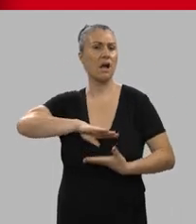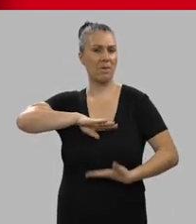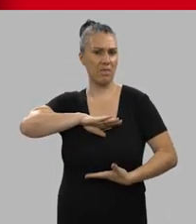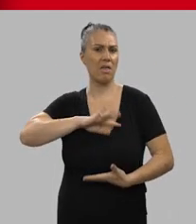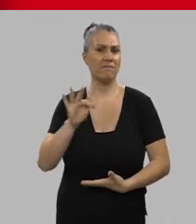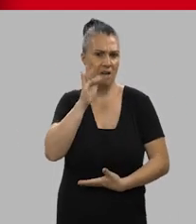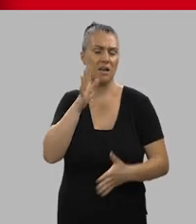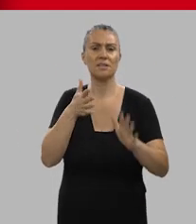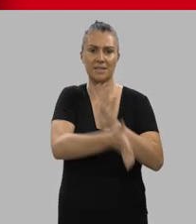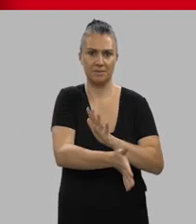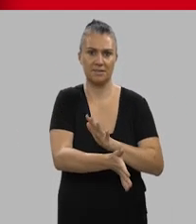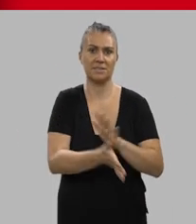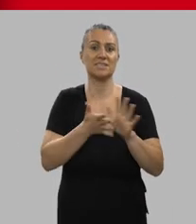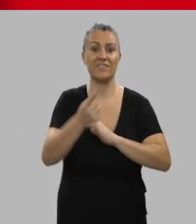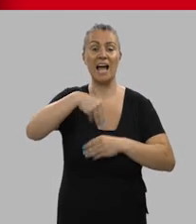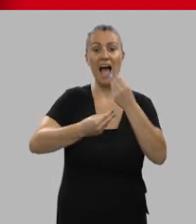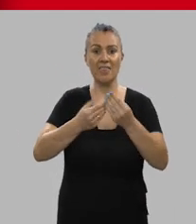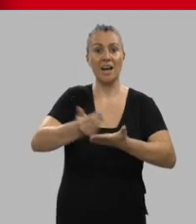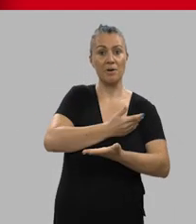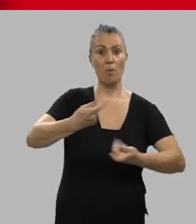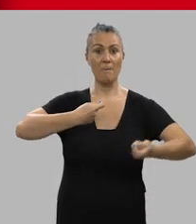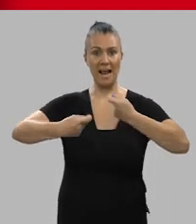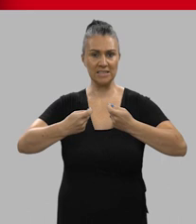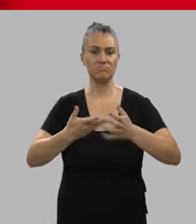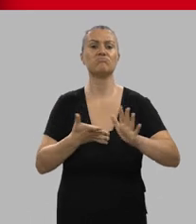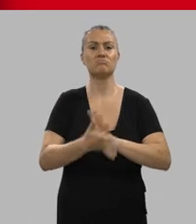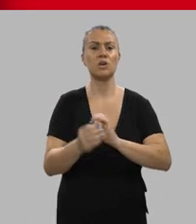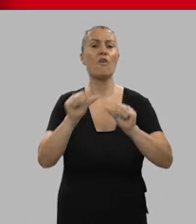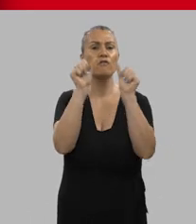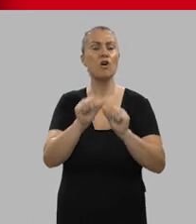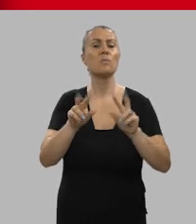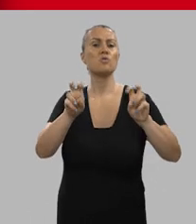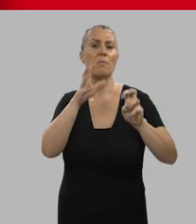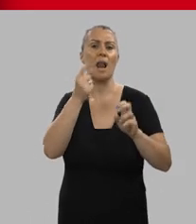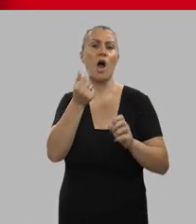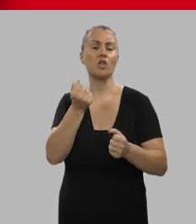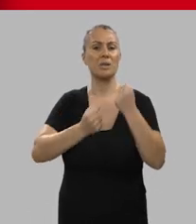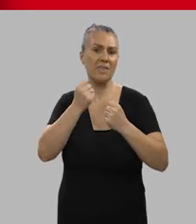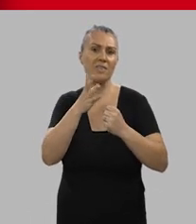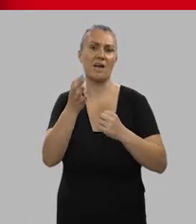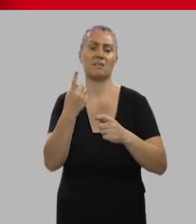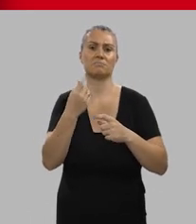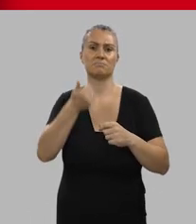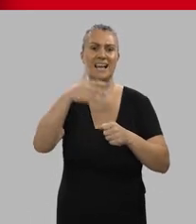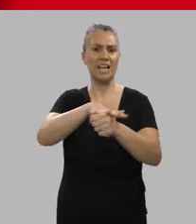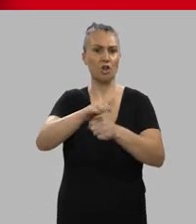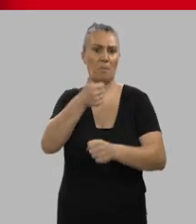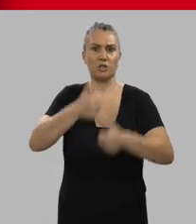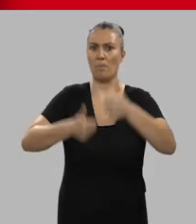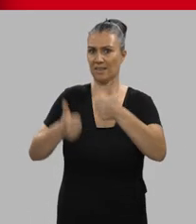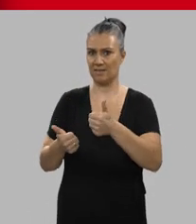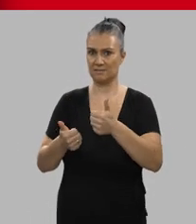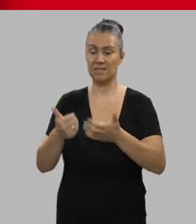capacidad fija y perecedera que hacen que el Revenue Management se haya convertido en una nueva forma de optimizar en un entorno cada vez más competitivo.